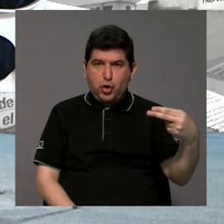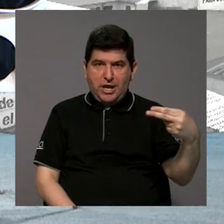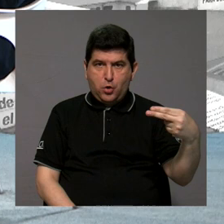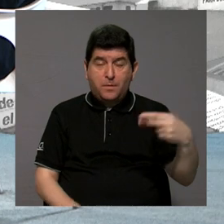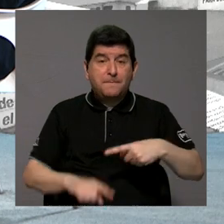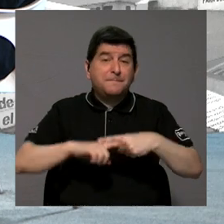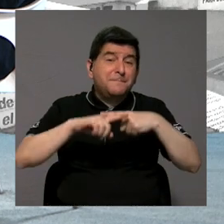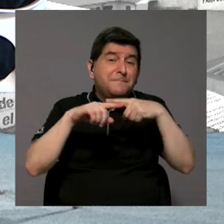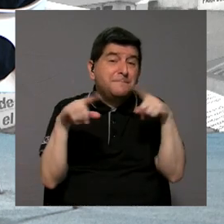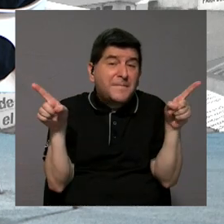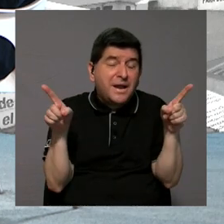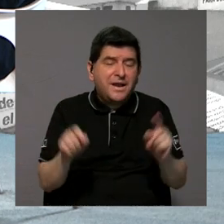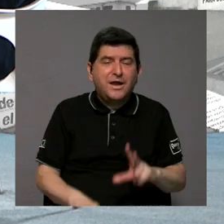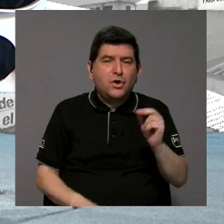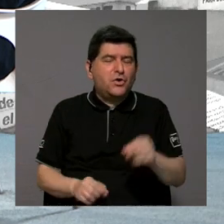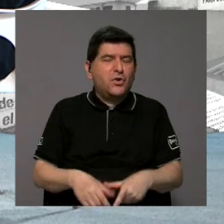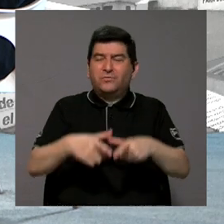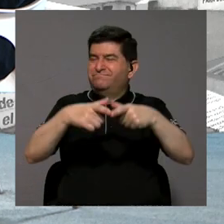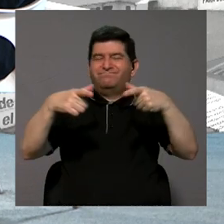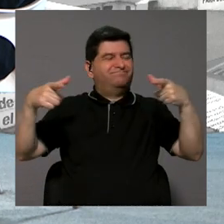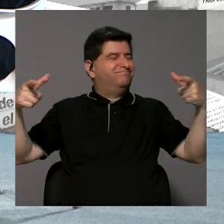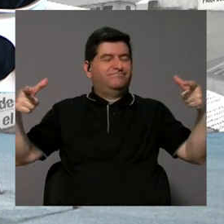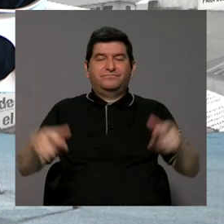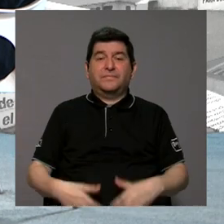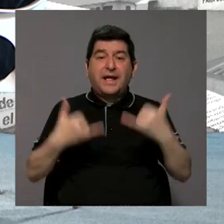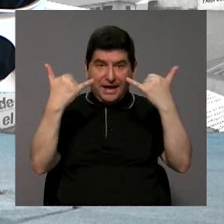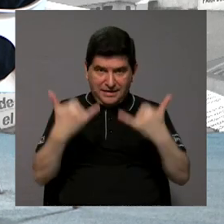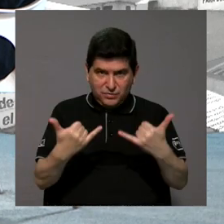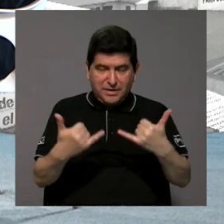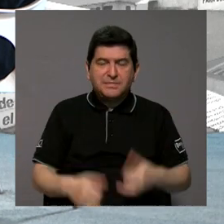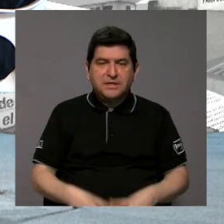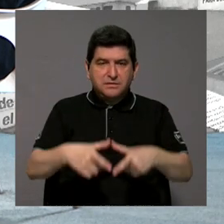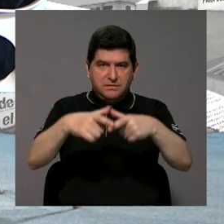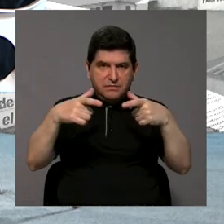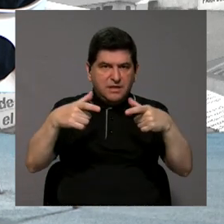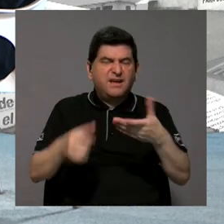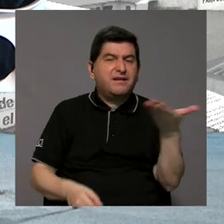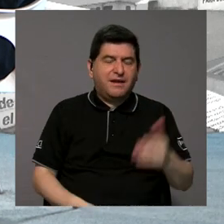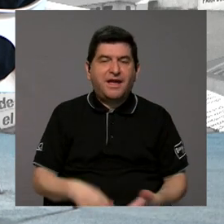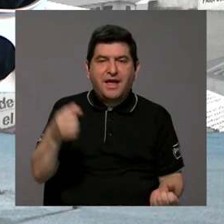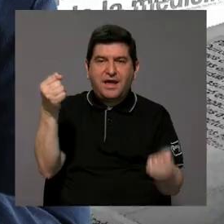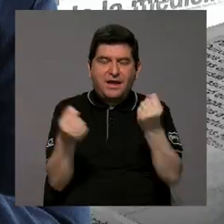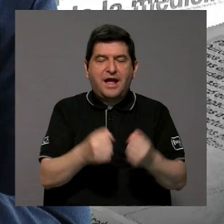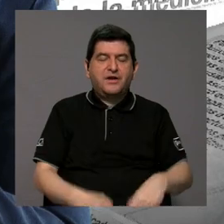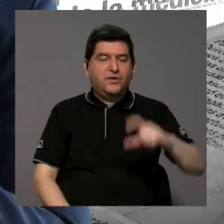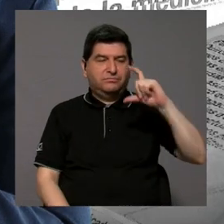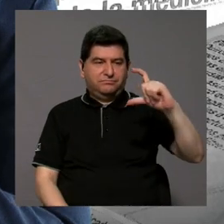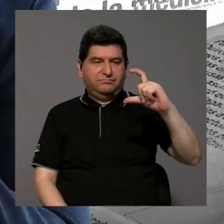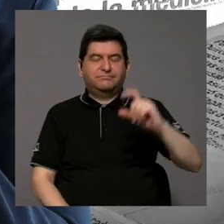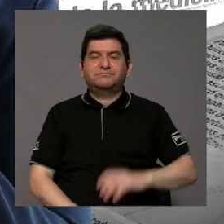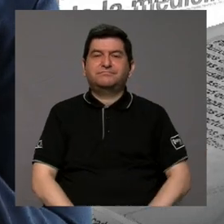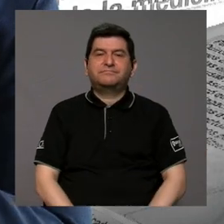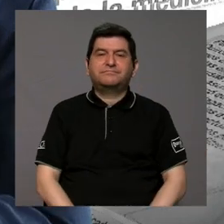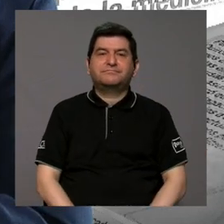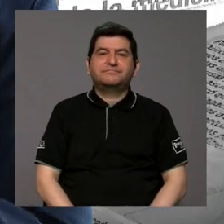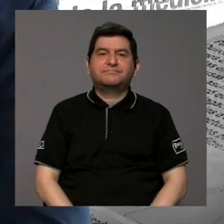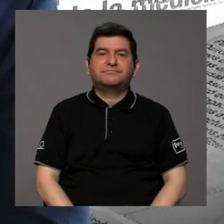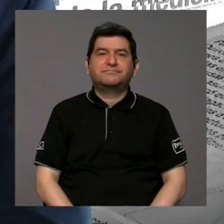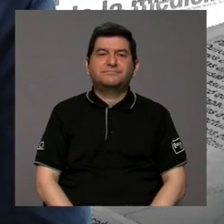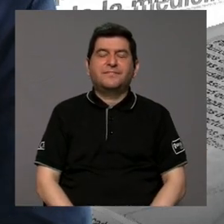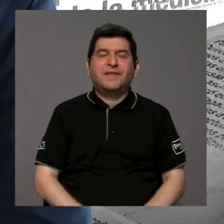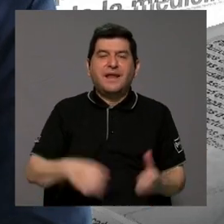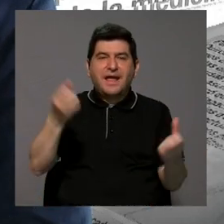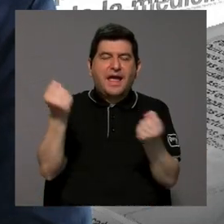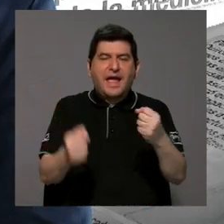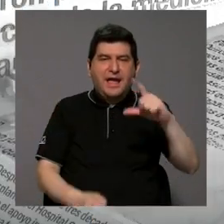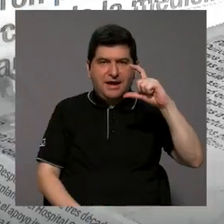sin embargo todavía no se ha masificado lo que se está masificando en este momento son los carros de baterías yo